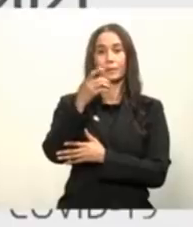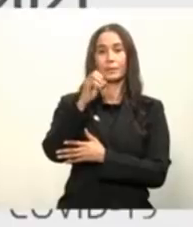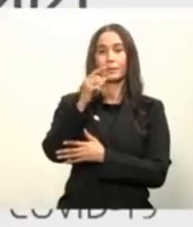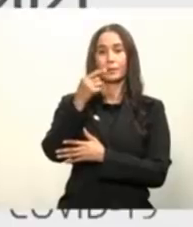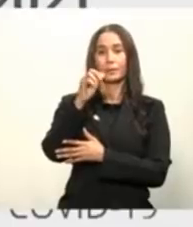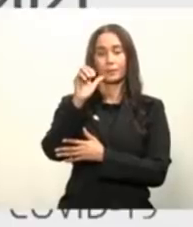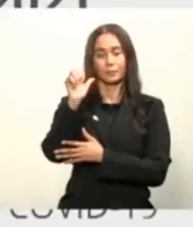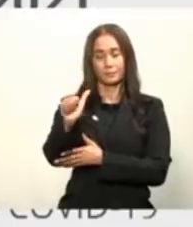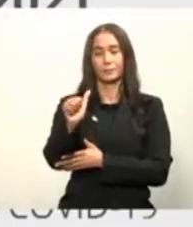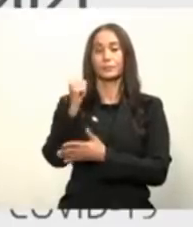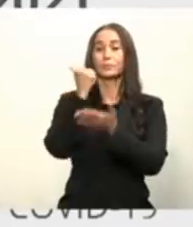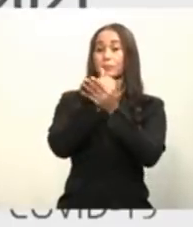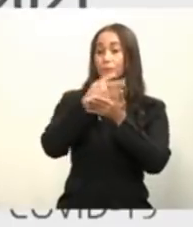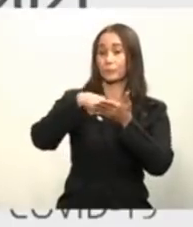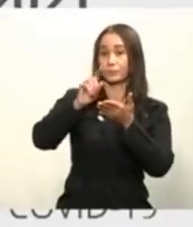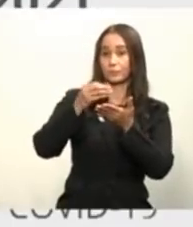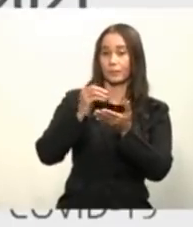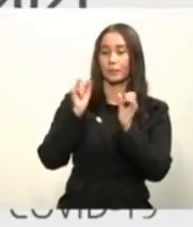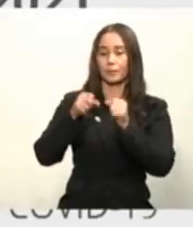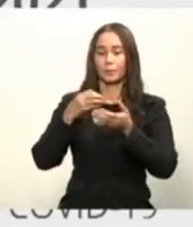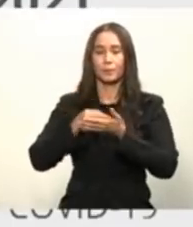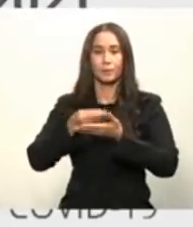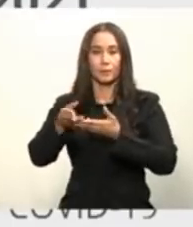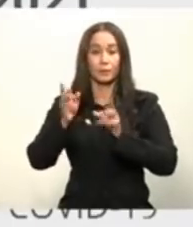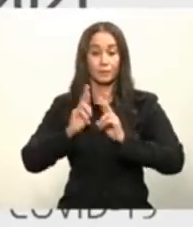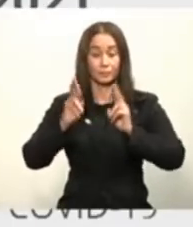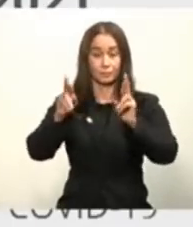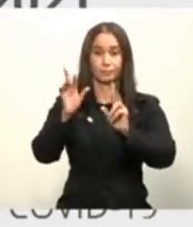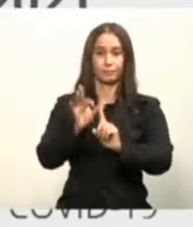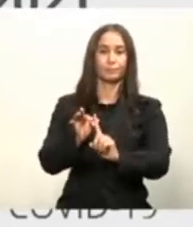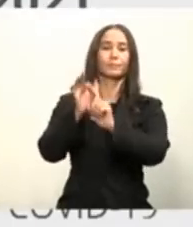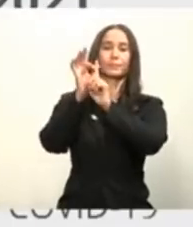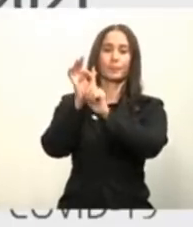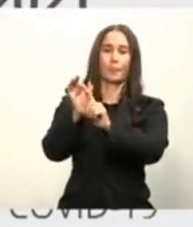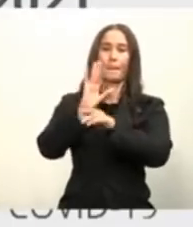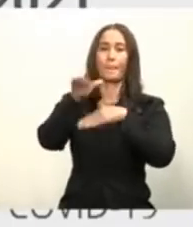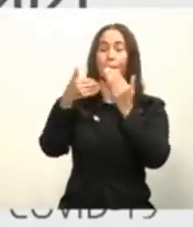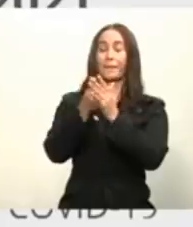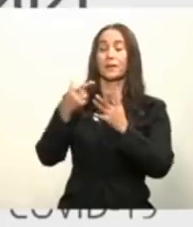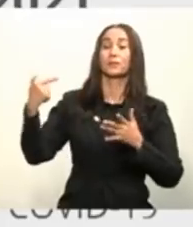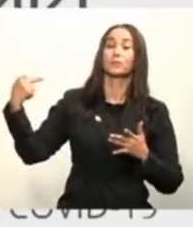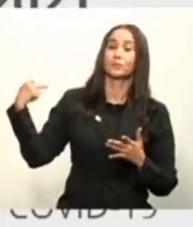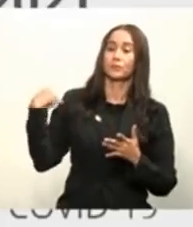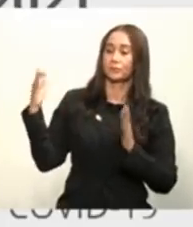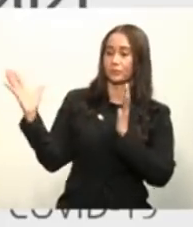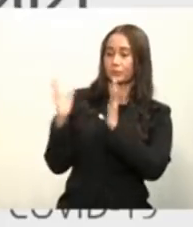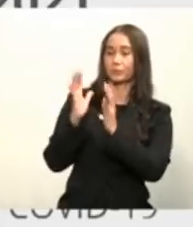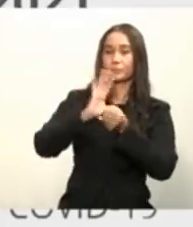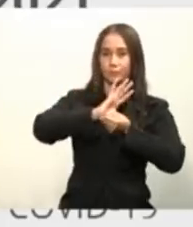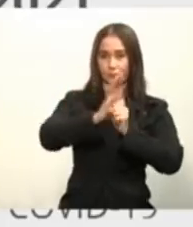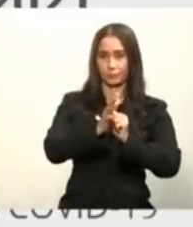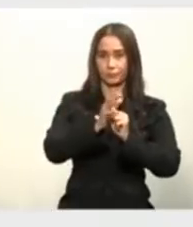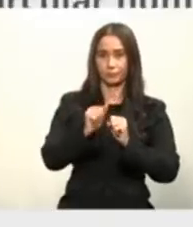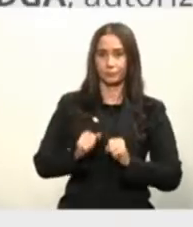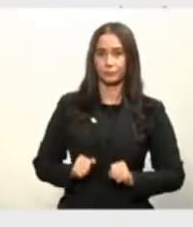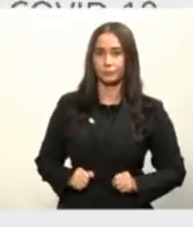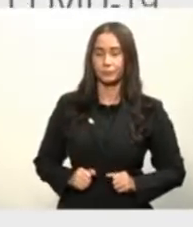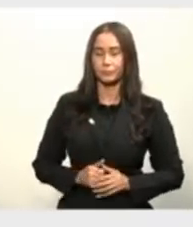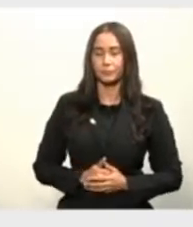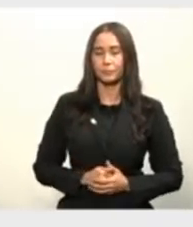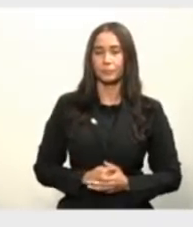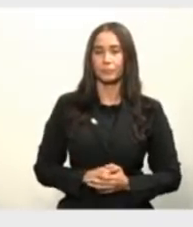que autoriza el despacho expreso y prioritario de todas las vacunas contra el COVID-19.